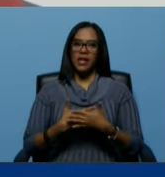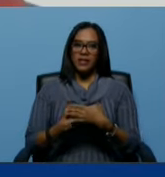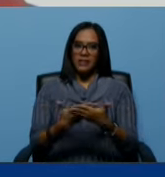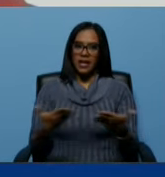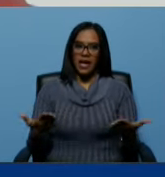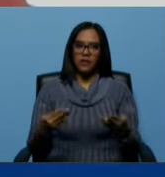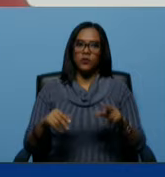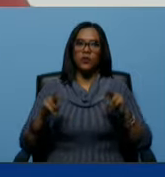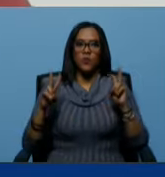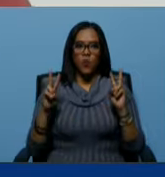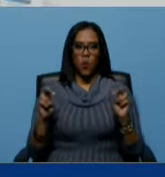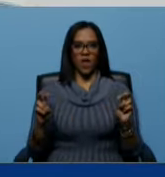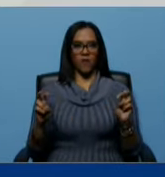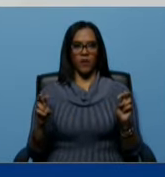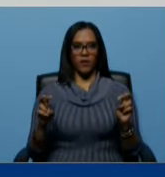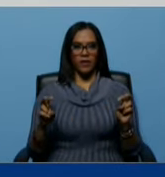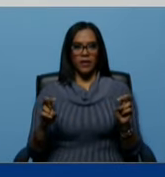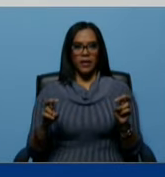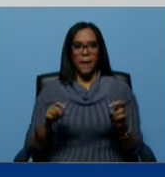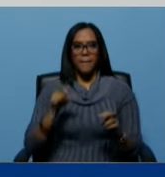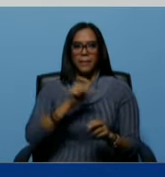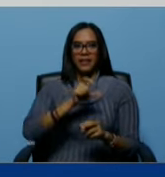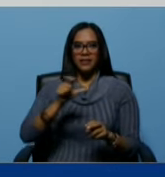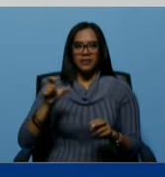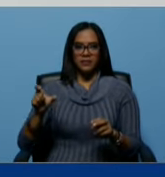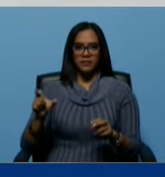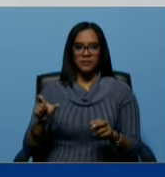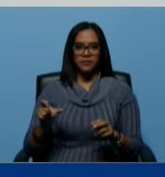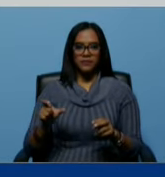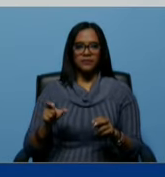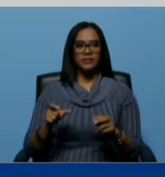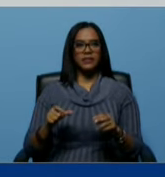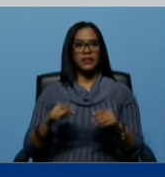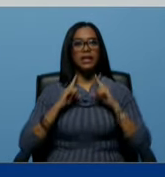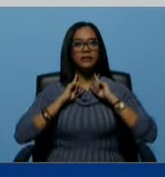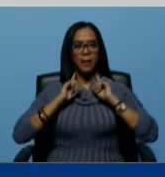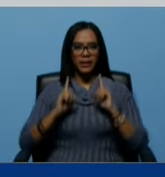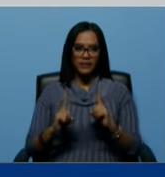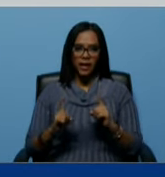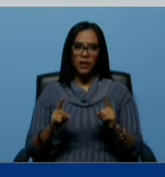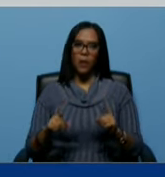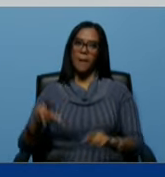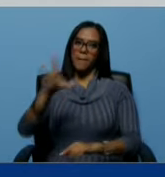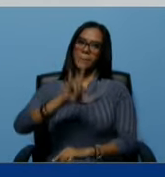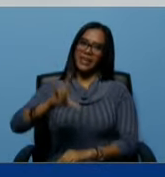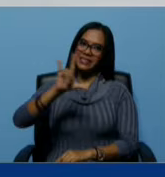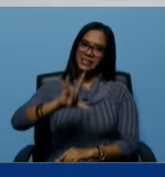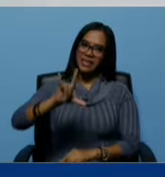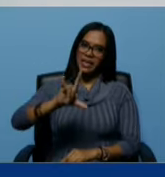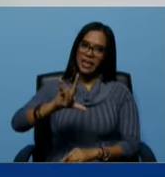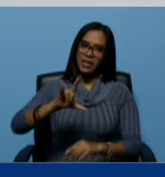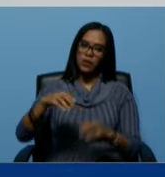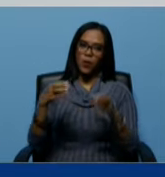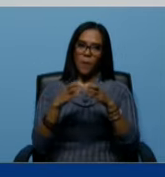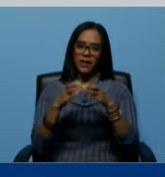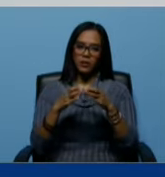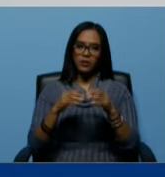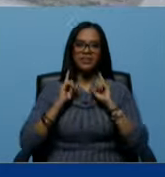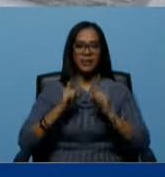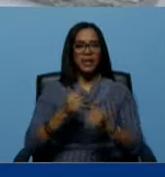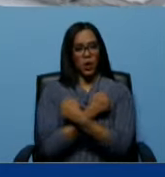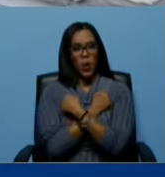paquete vecinos y vecinas del cementerio, mis queridos compatriotas del cementerio que los amo,